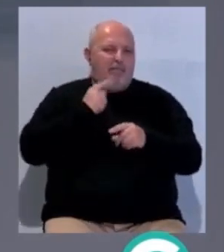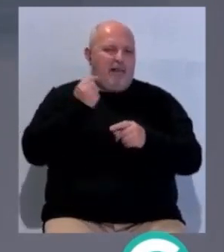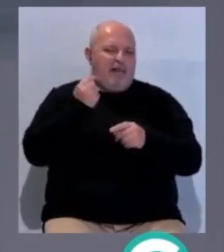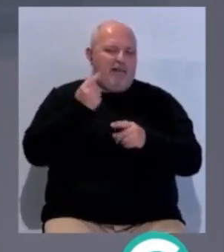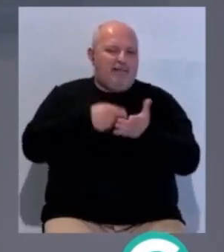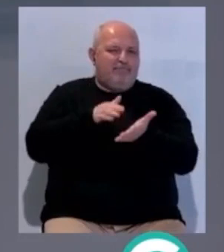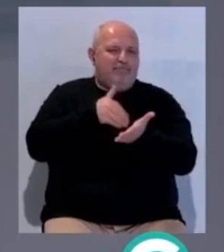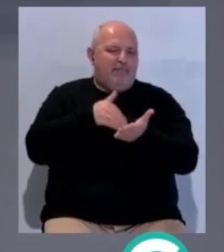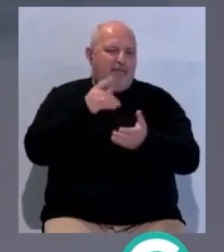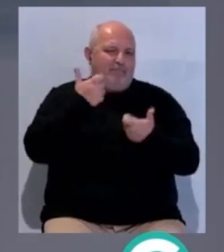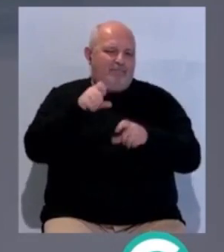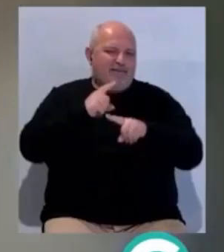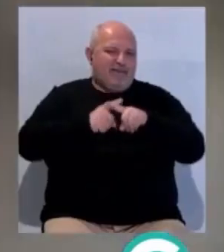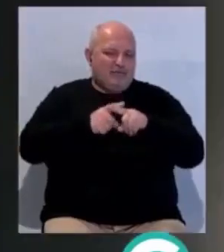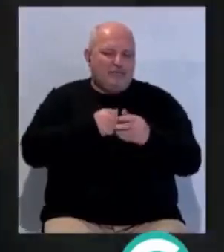inmigración irregular.